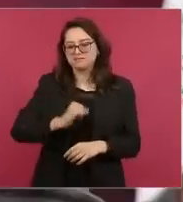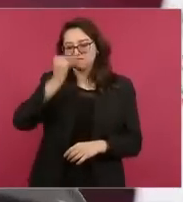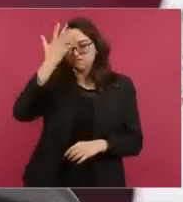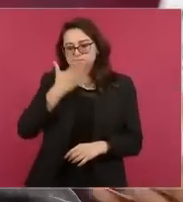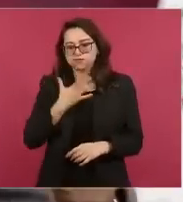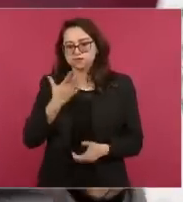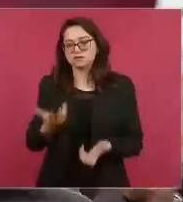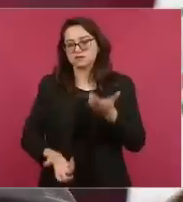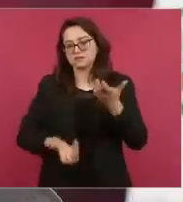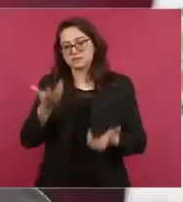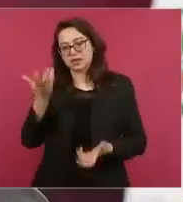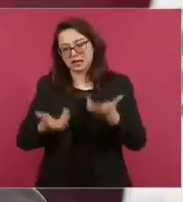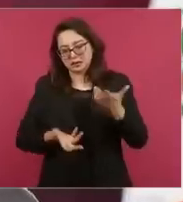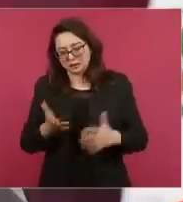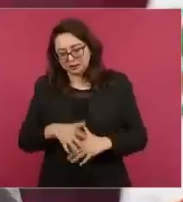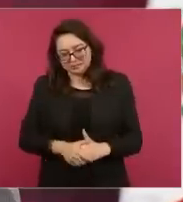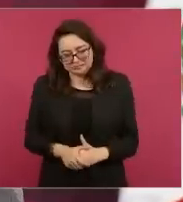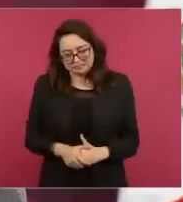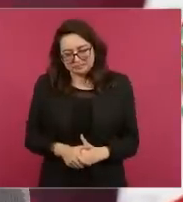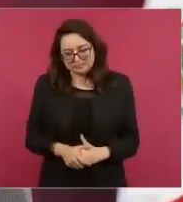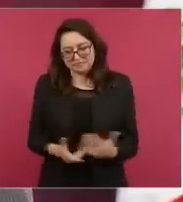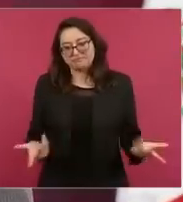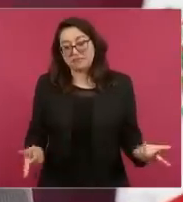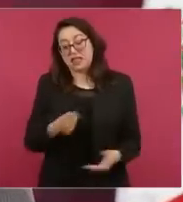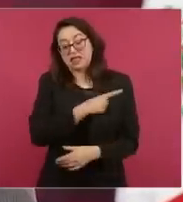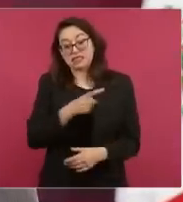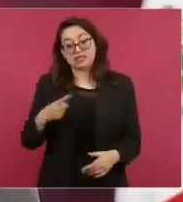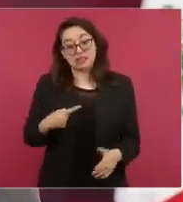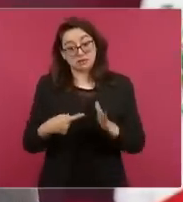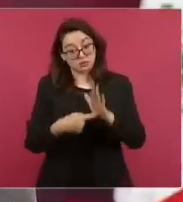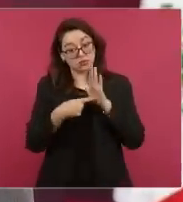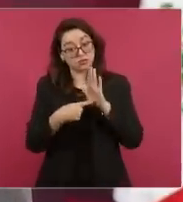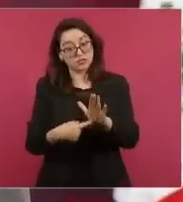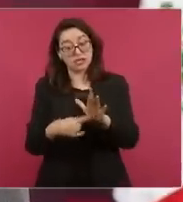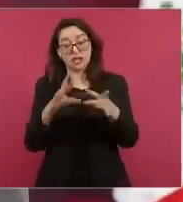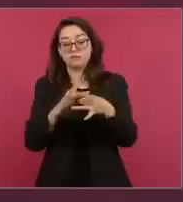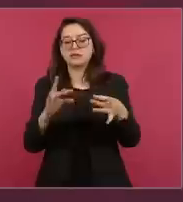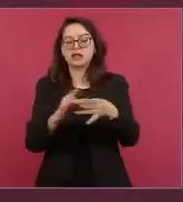que aclarar las cosas como son, no mentir,